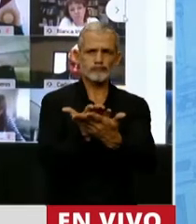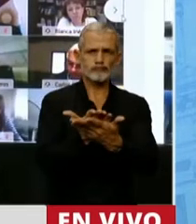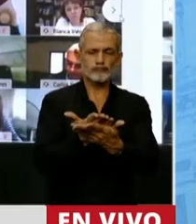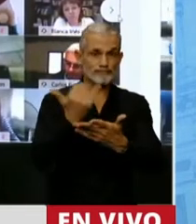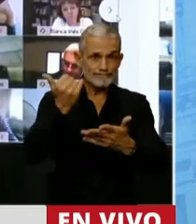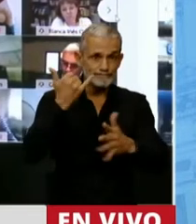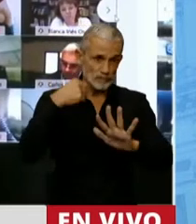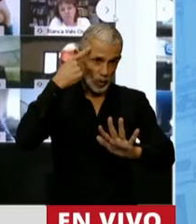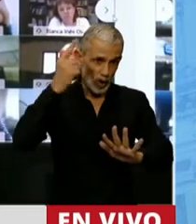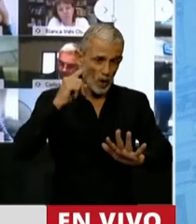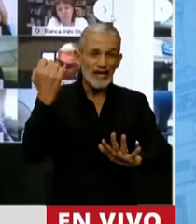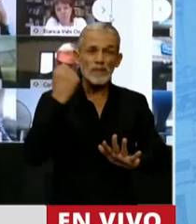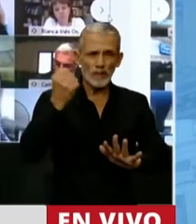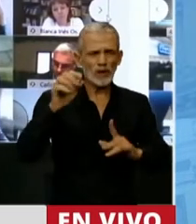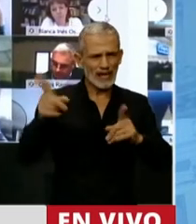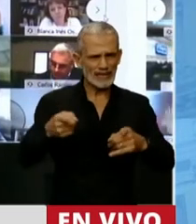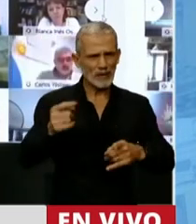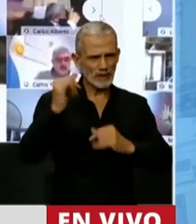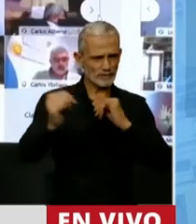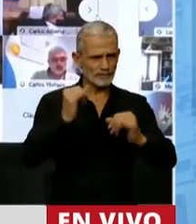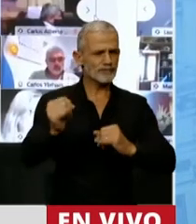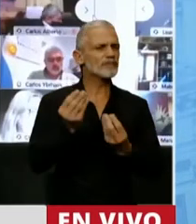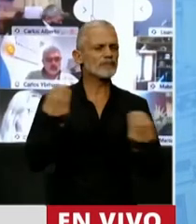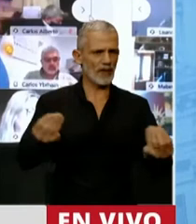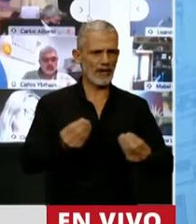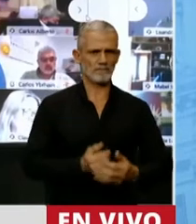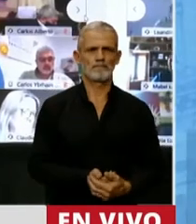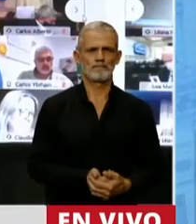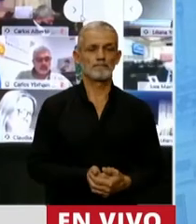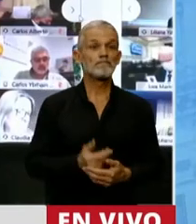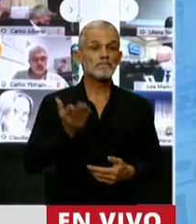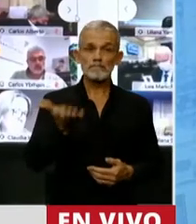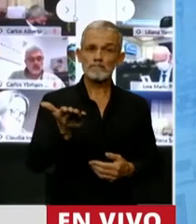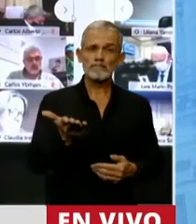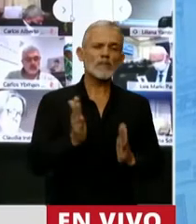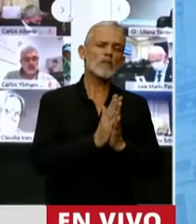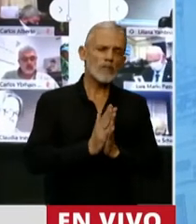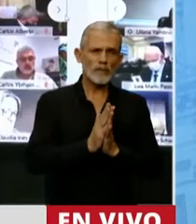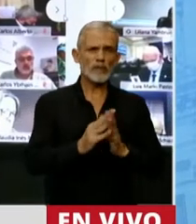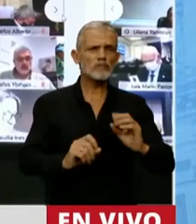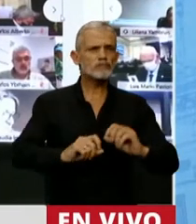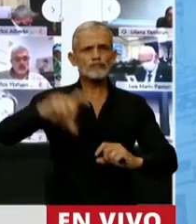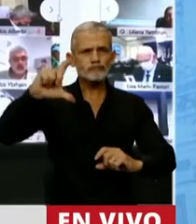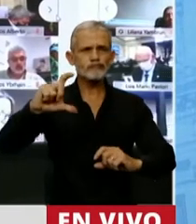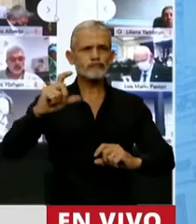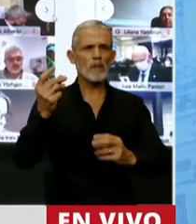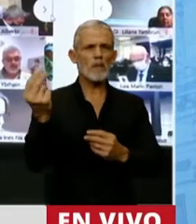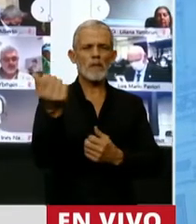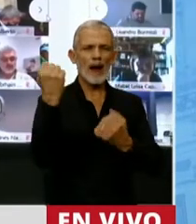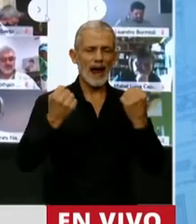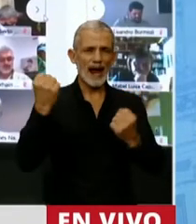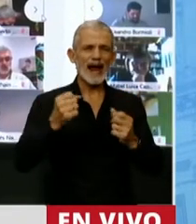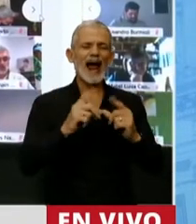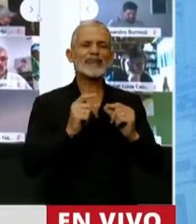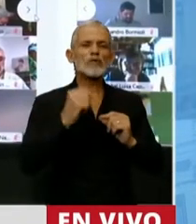que me parece que es importante hacer. Y tiene que ver con solicitar que se puedan aumentar los recursos económicos en el artículo